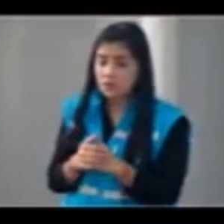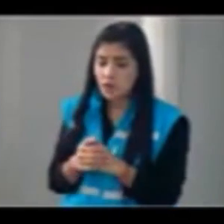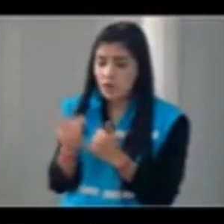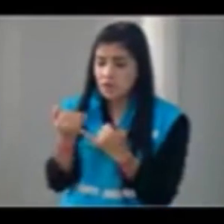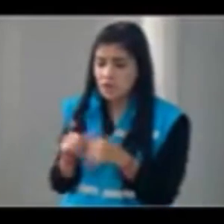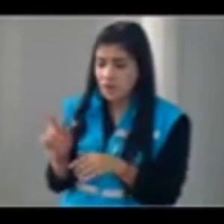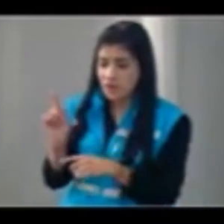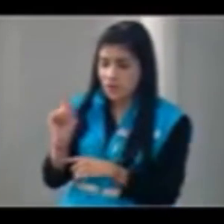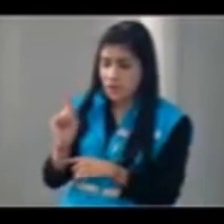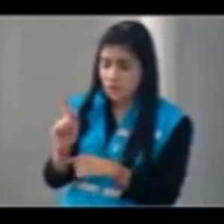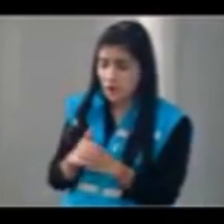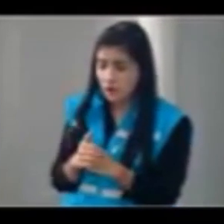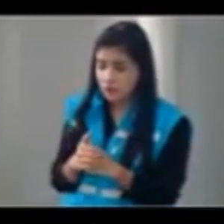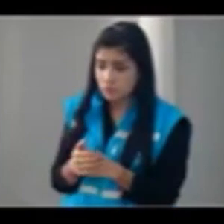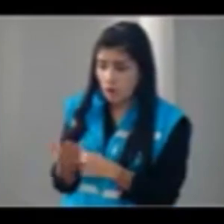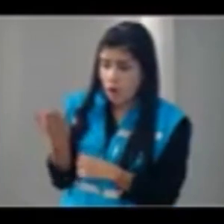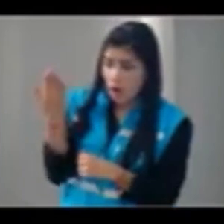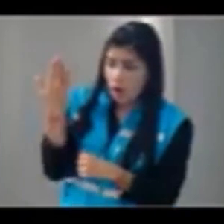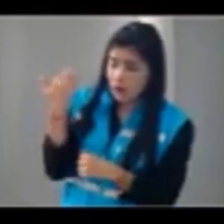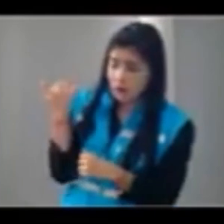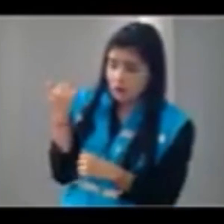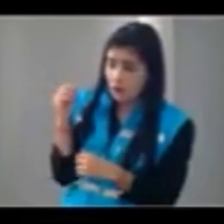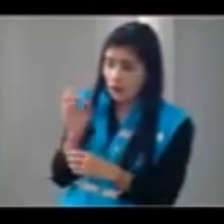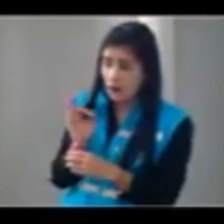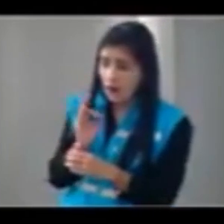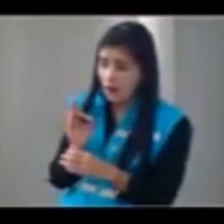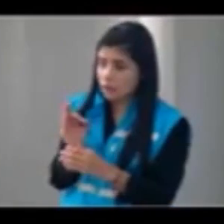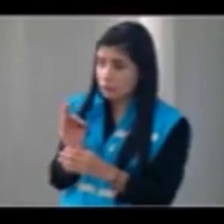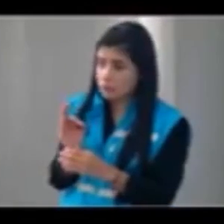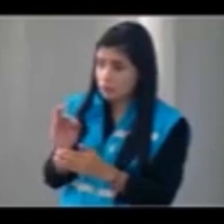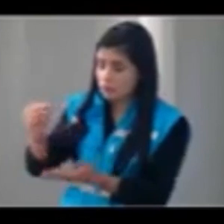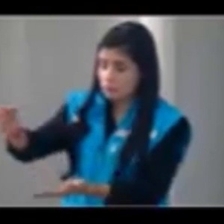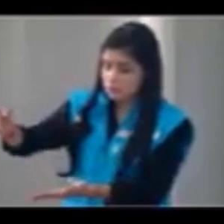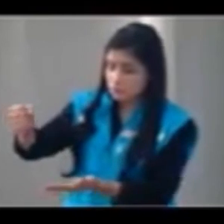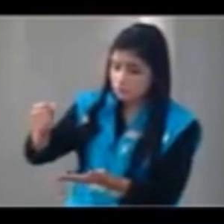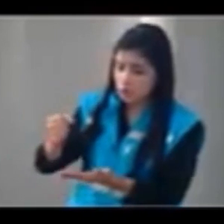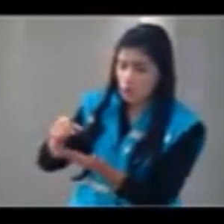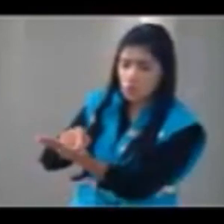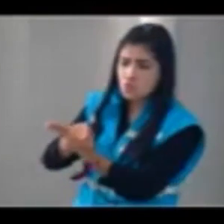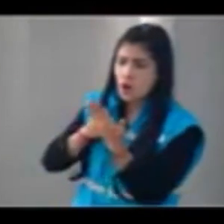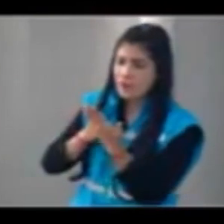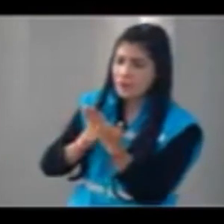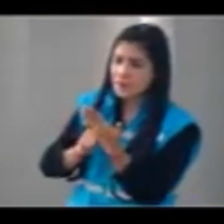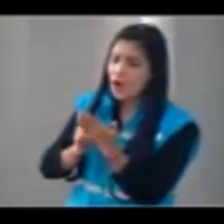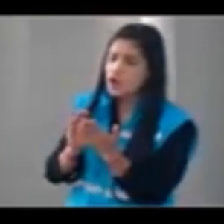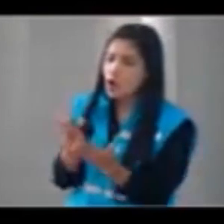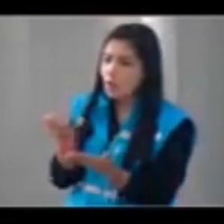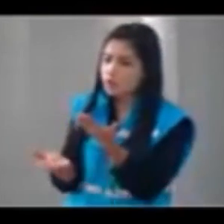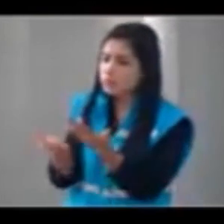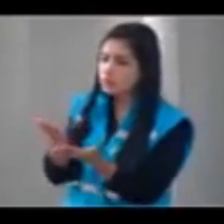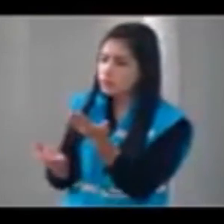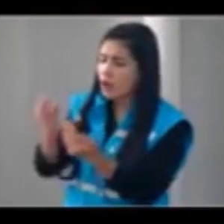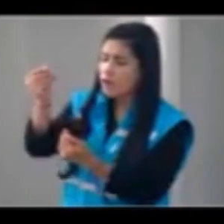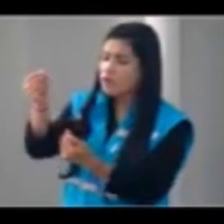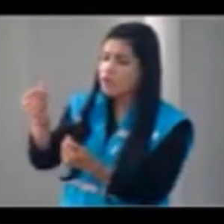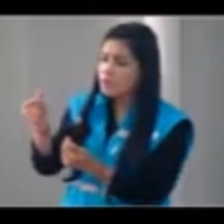financieros. Hasta el día de ayer que revisamos no había estados financieros disponibles en la página web. Los últimos eran los de noviembre del 2019 y